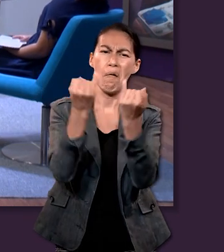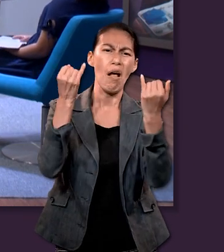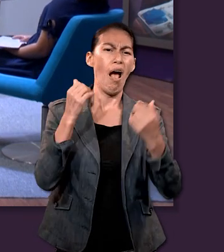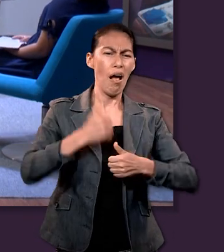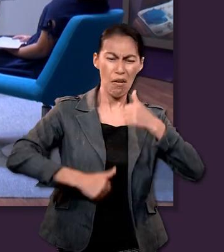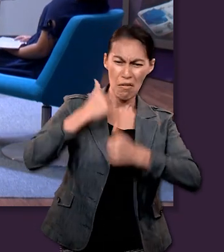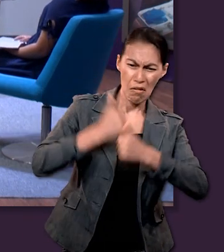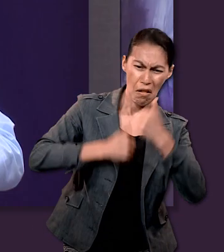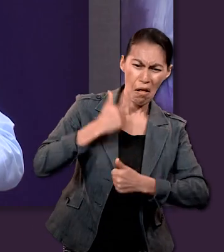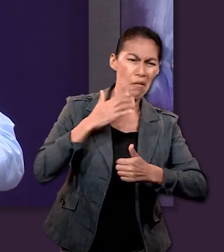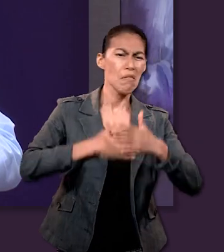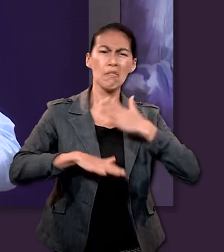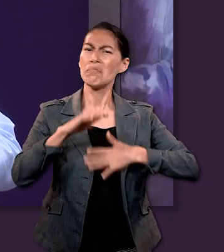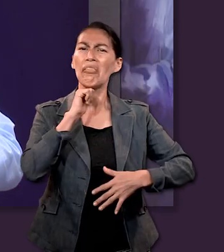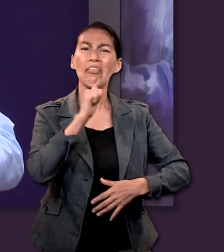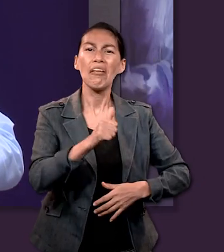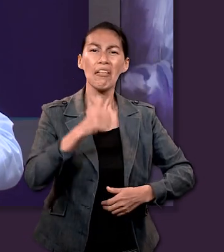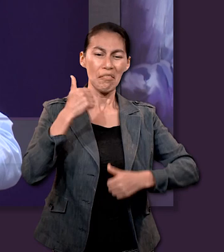pienso que